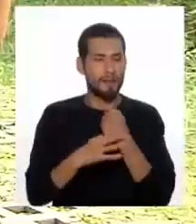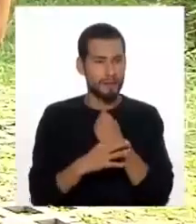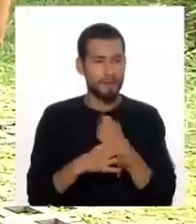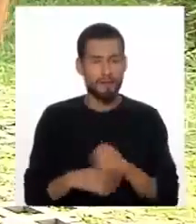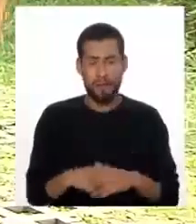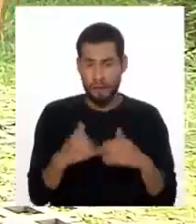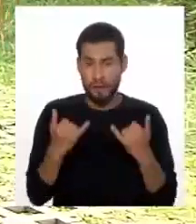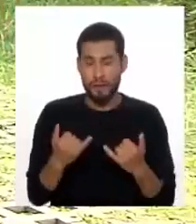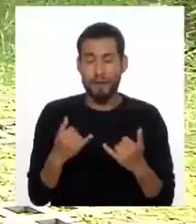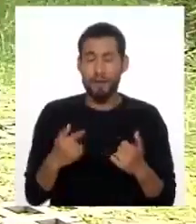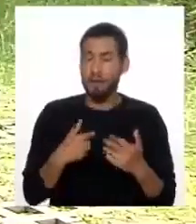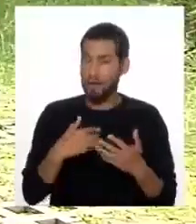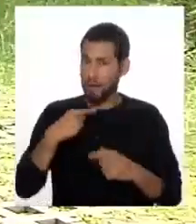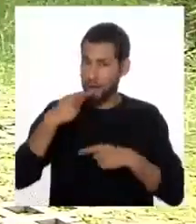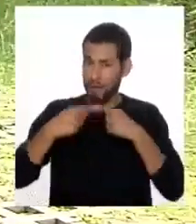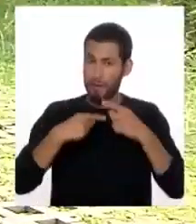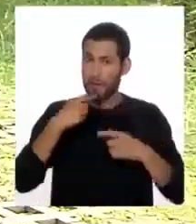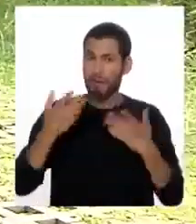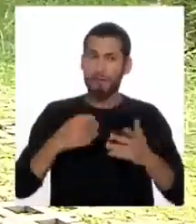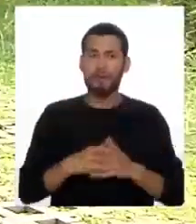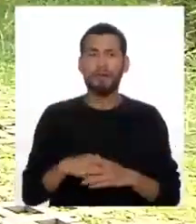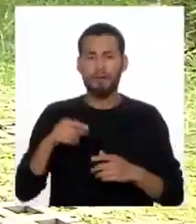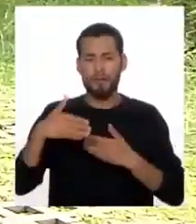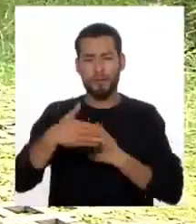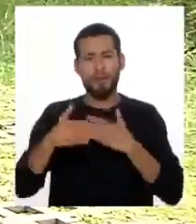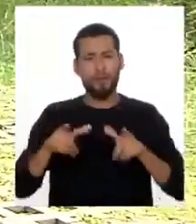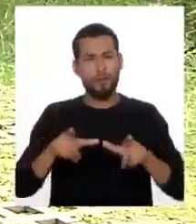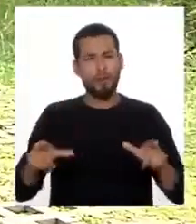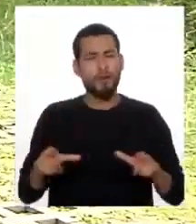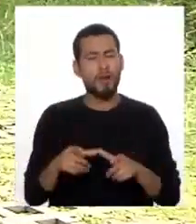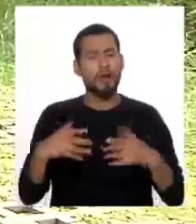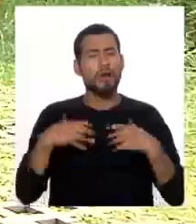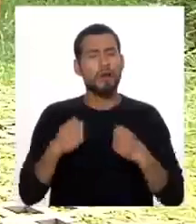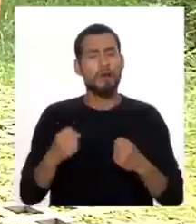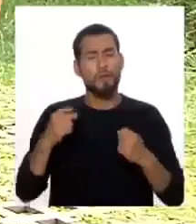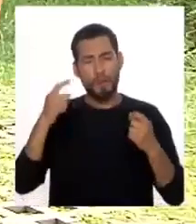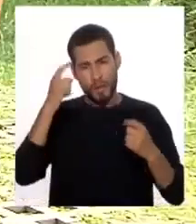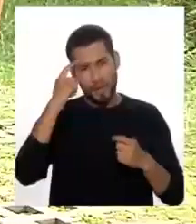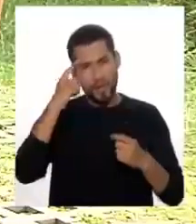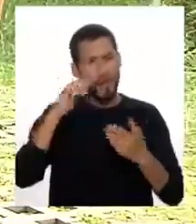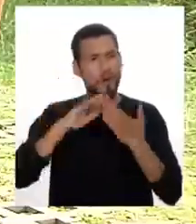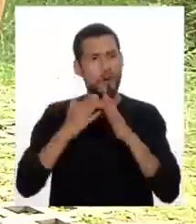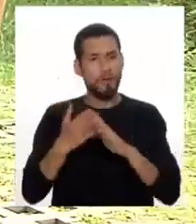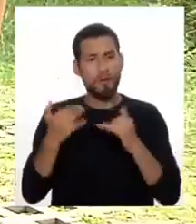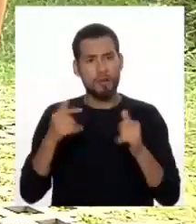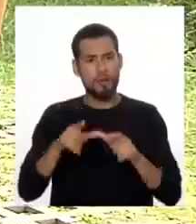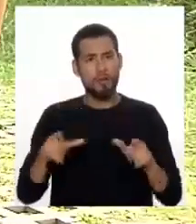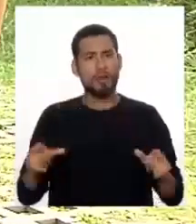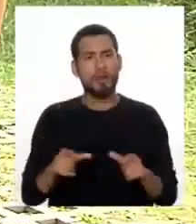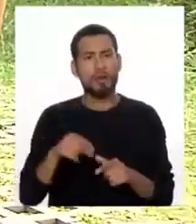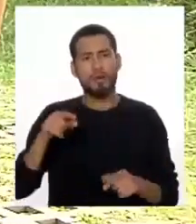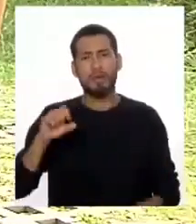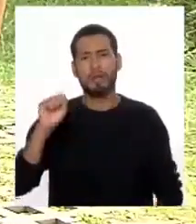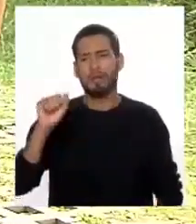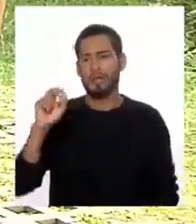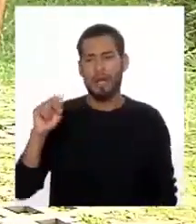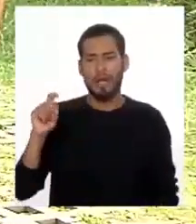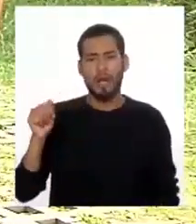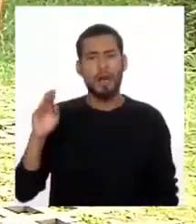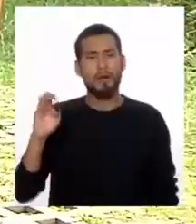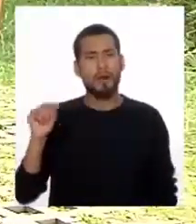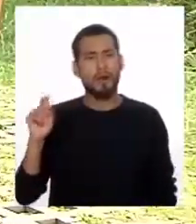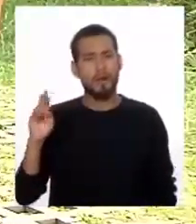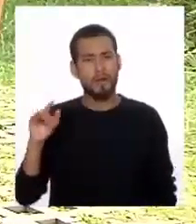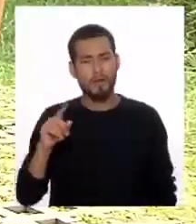El día de hoy quiero contarles sobre los centros de salud mental comunitarios. Estamos en el centro de Santa Beatriz, que se llama